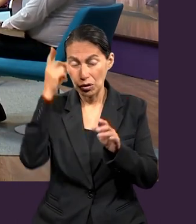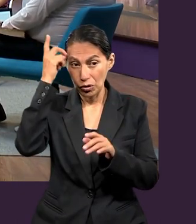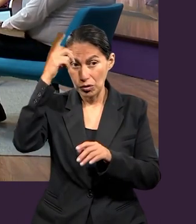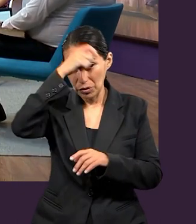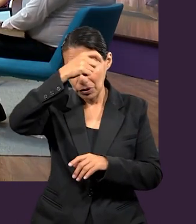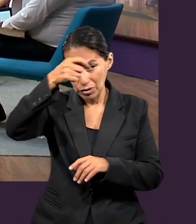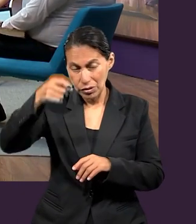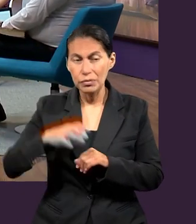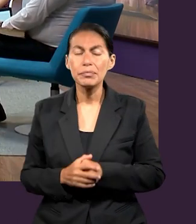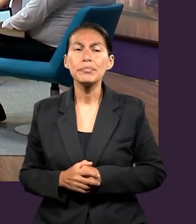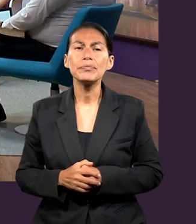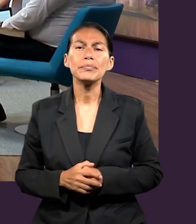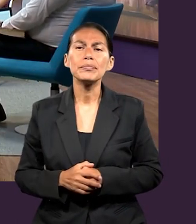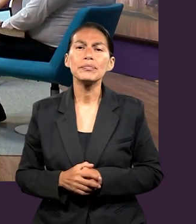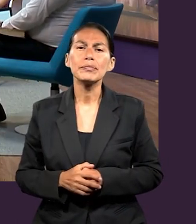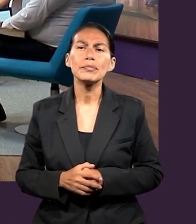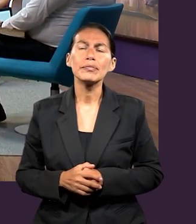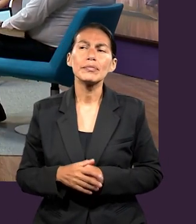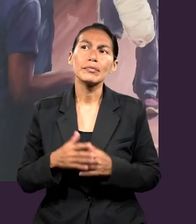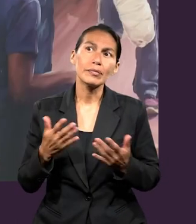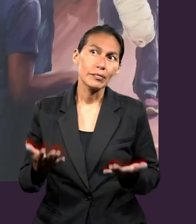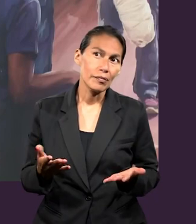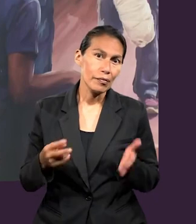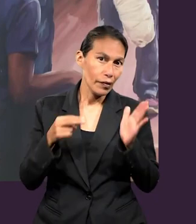revela sobre las bendiciones que tienen los hijos de Dios?